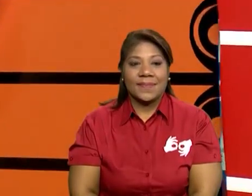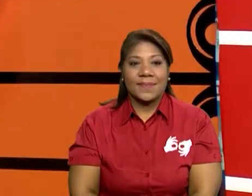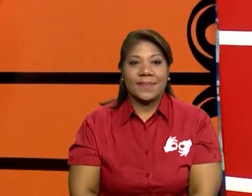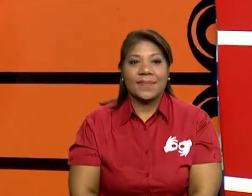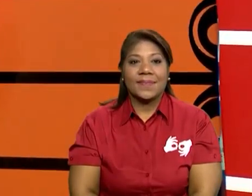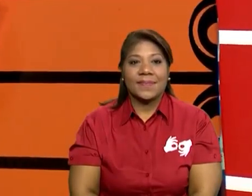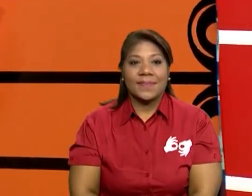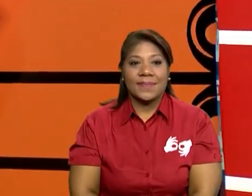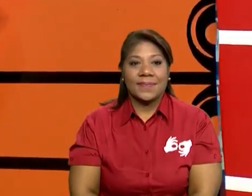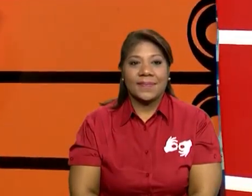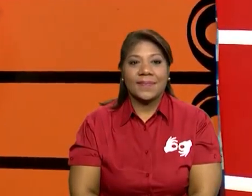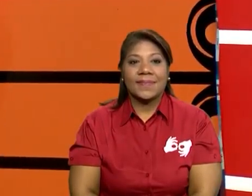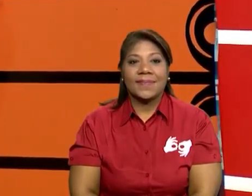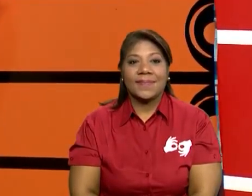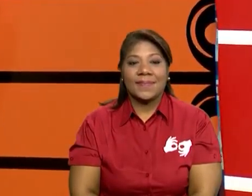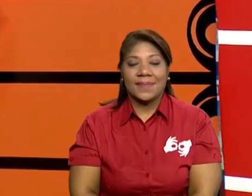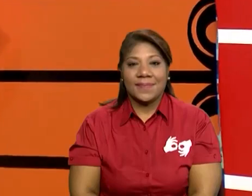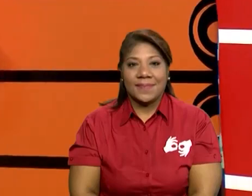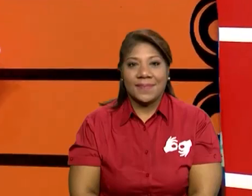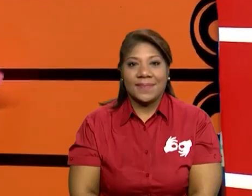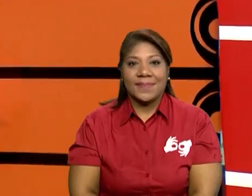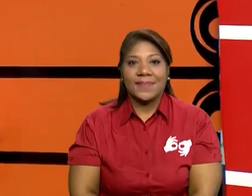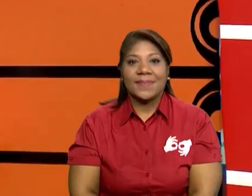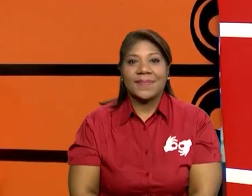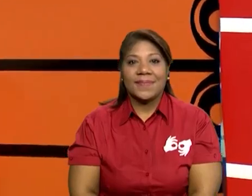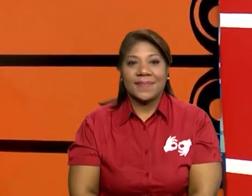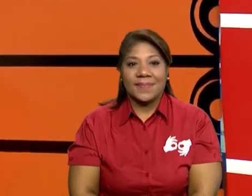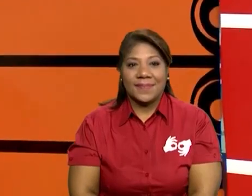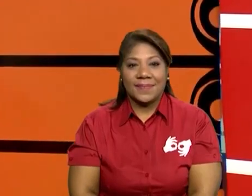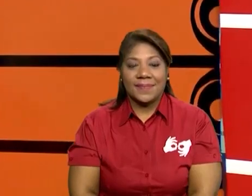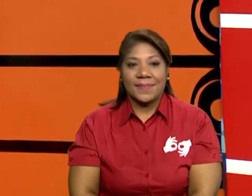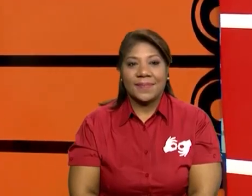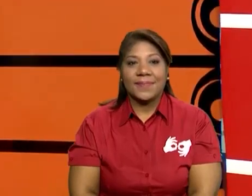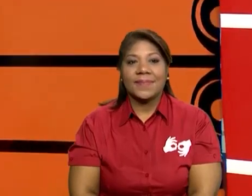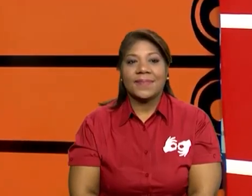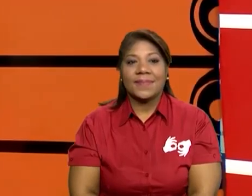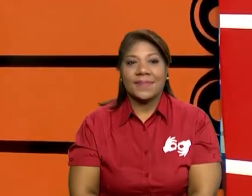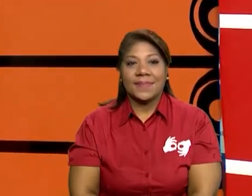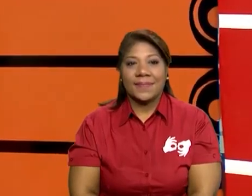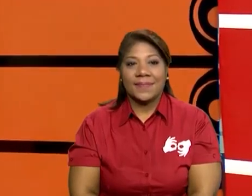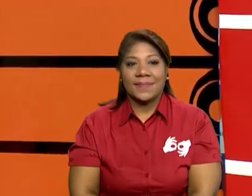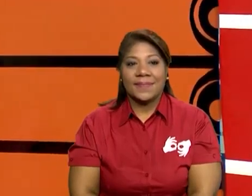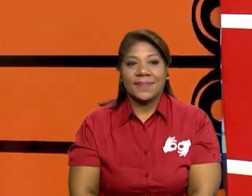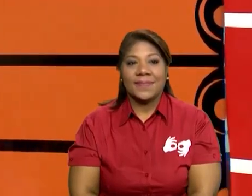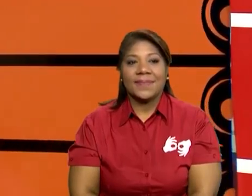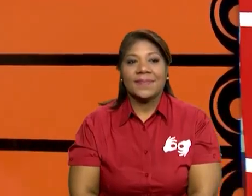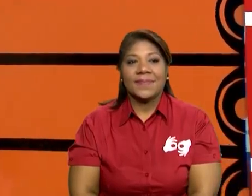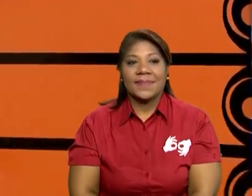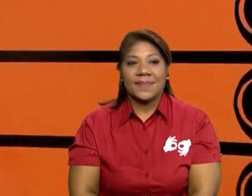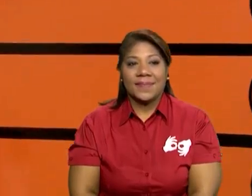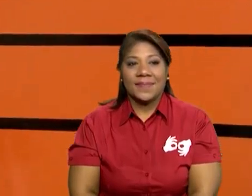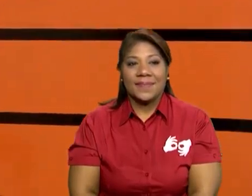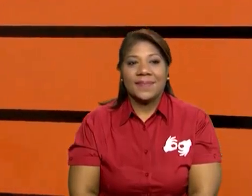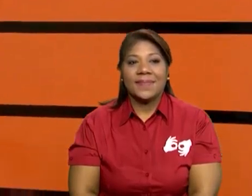Vamos a ver acá, que tenemos muchos papelitos. Muy bien. Bien.